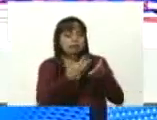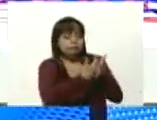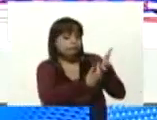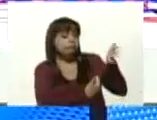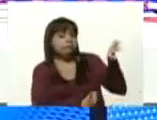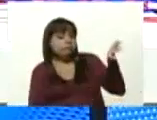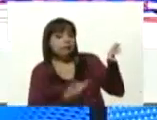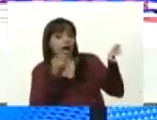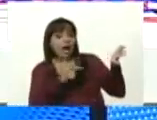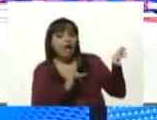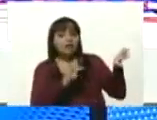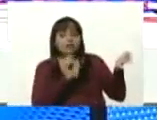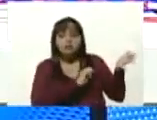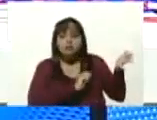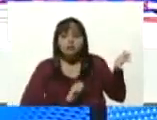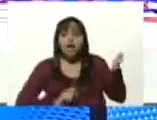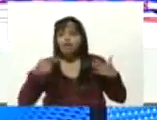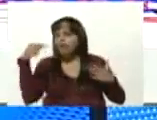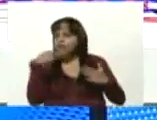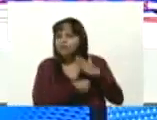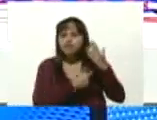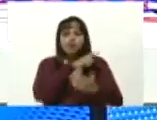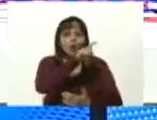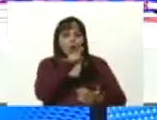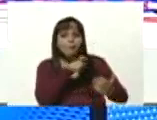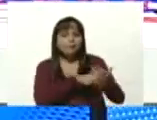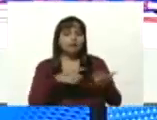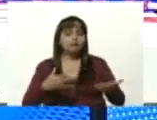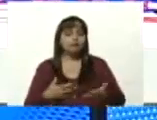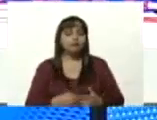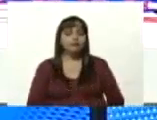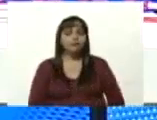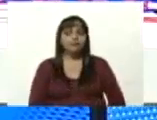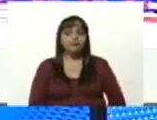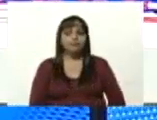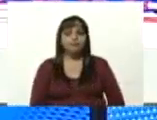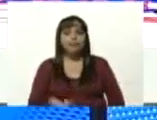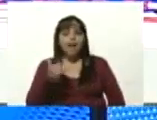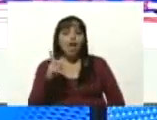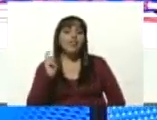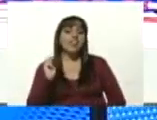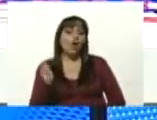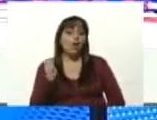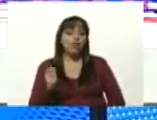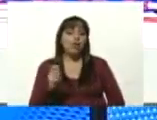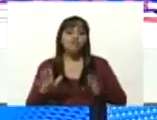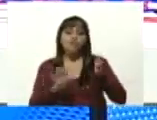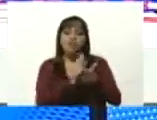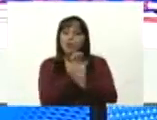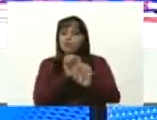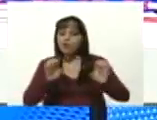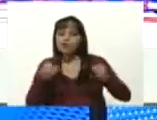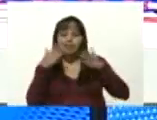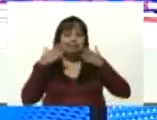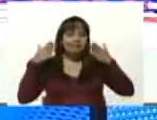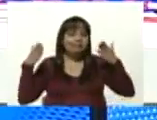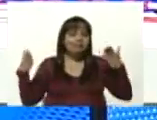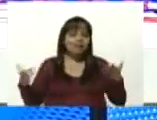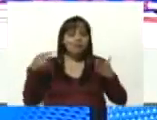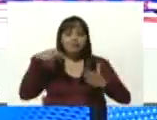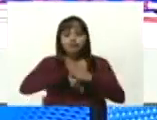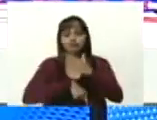es profundo es completo tiene una teoría pedagógica de gran calado